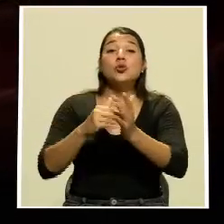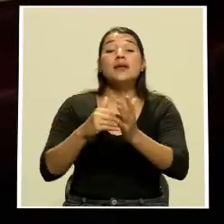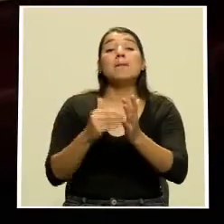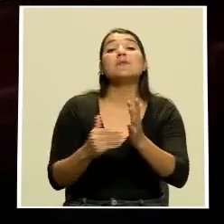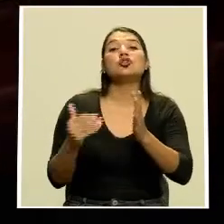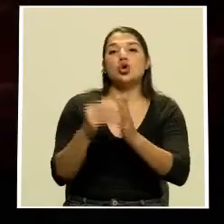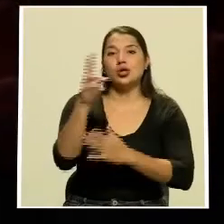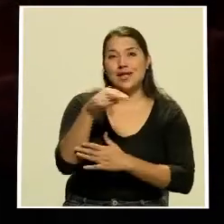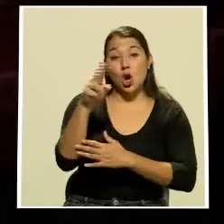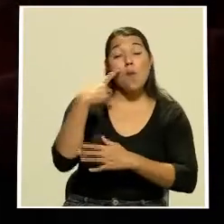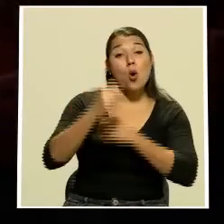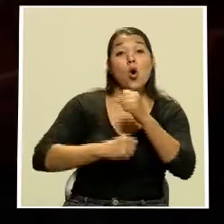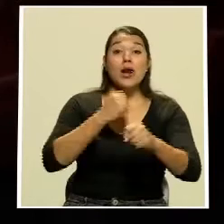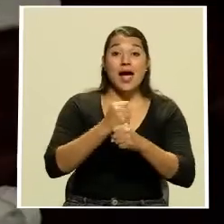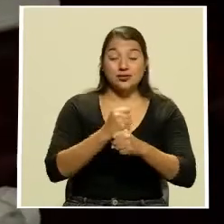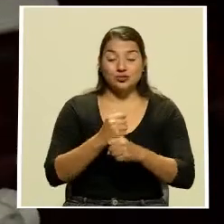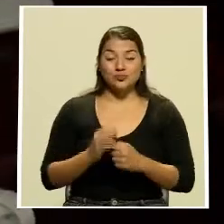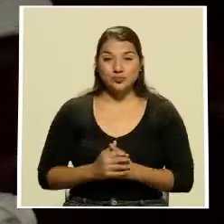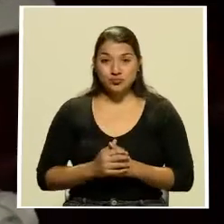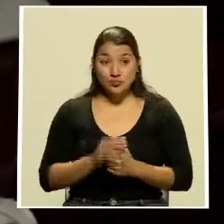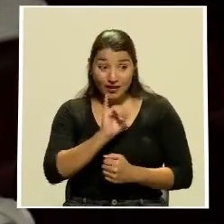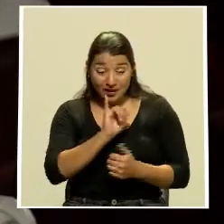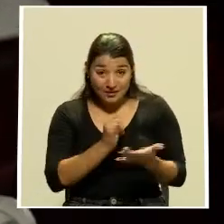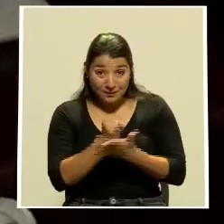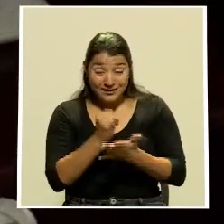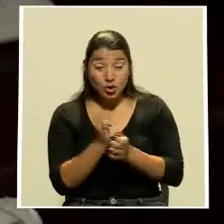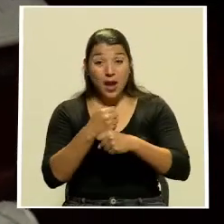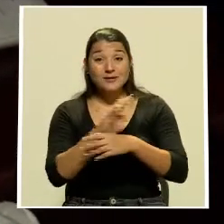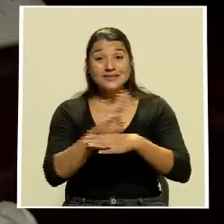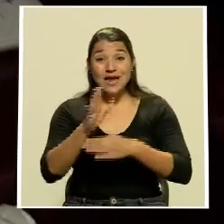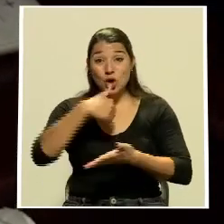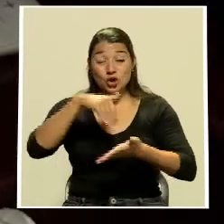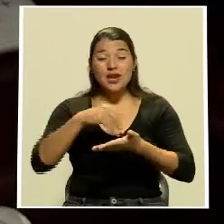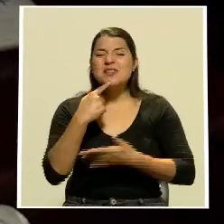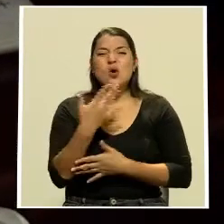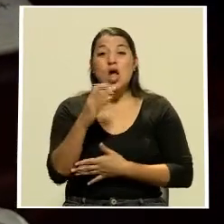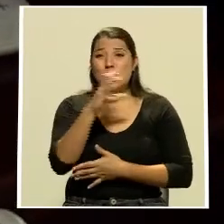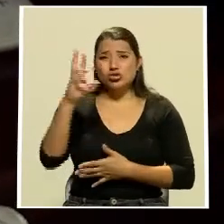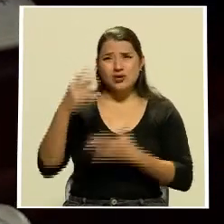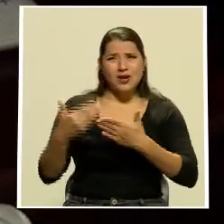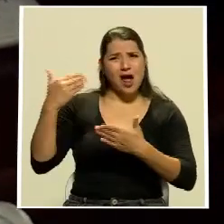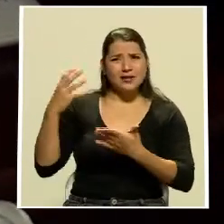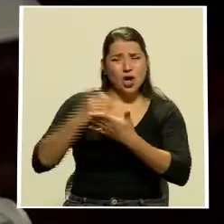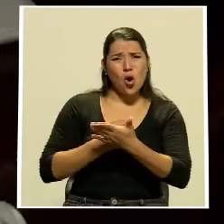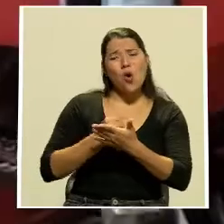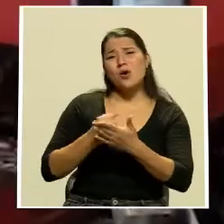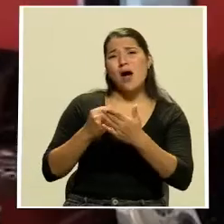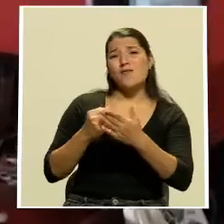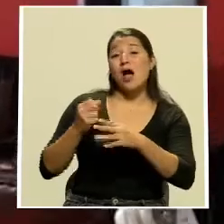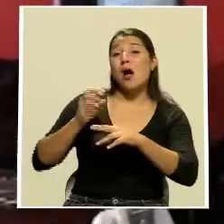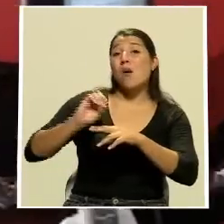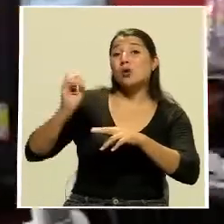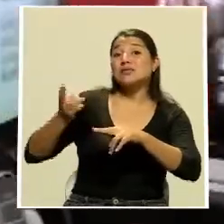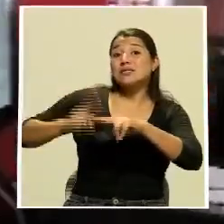colones por año a pymes y consumidores el estudio del Banco Central reveló que en el país se cobraban comisiones de hasta del 12%